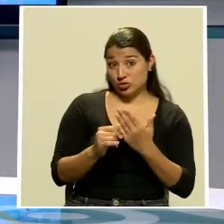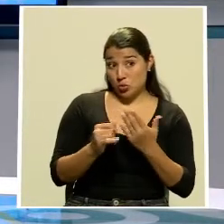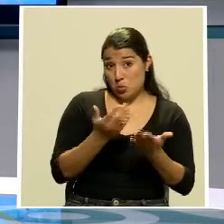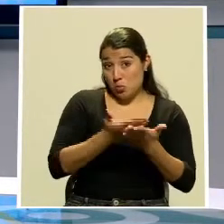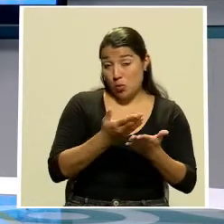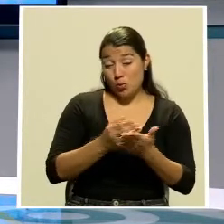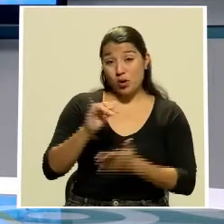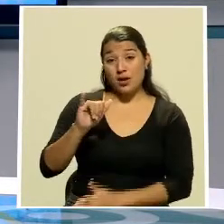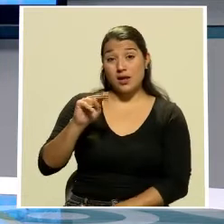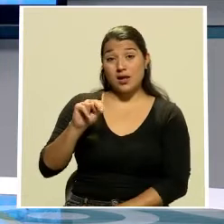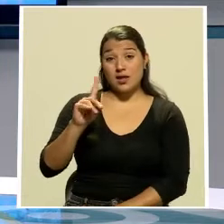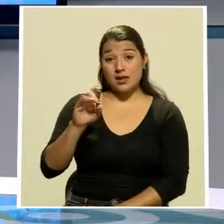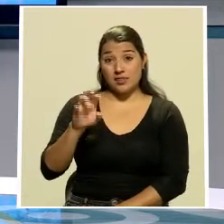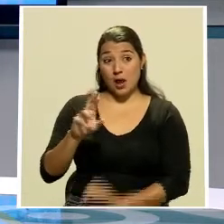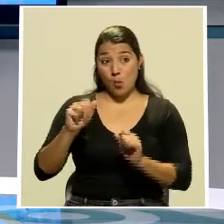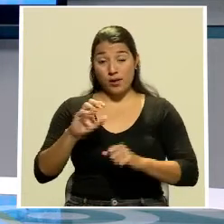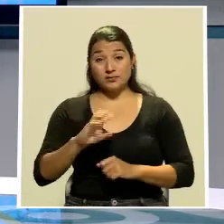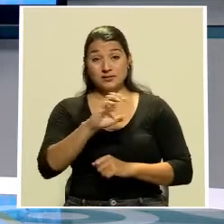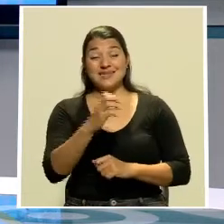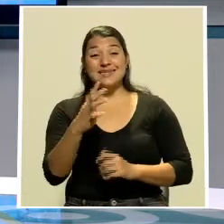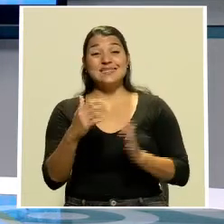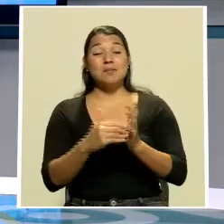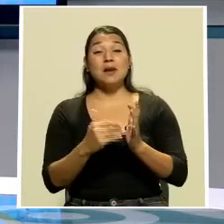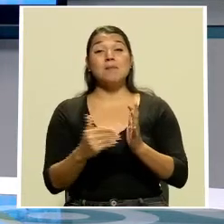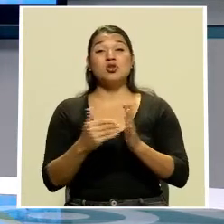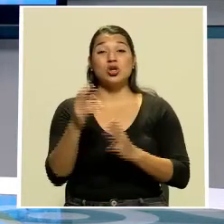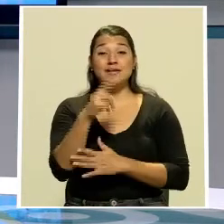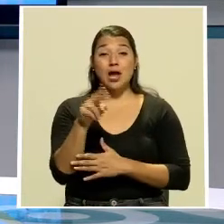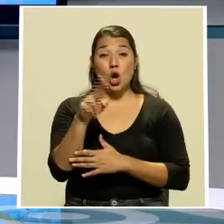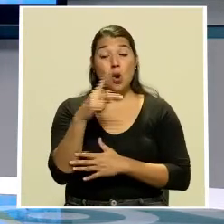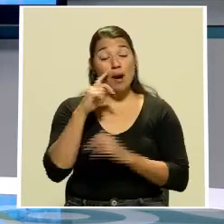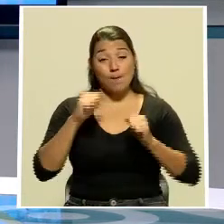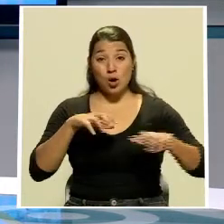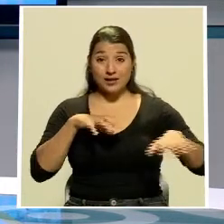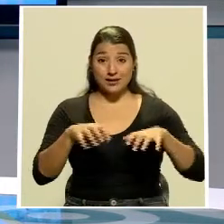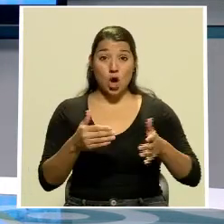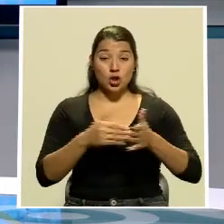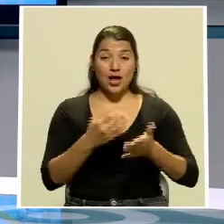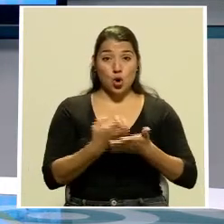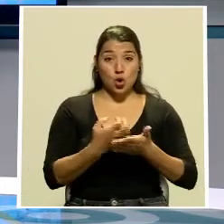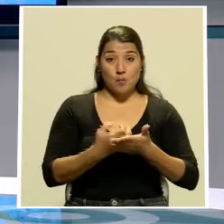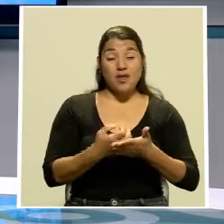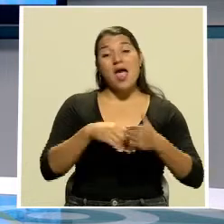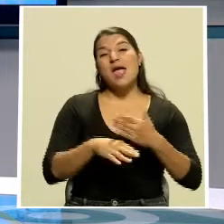una inversión superior a los 15 mil millones de colones para reactivar la economía agropecuaria en las zonas rurales del país. Motor rural,